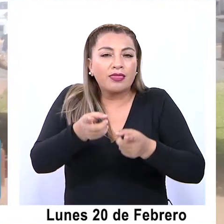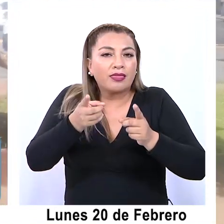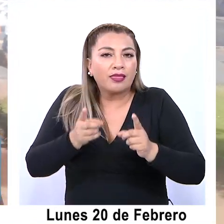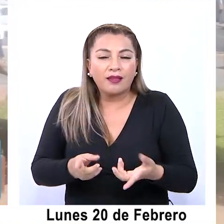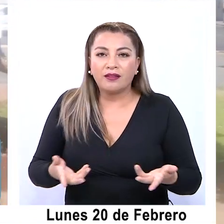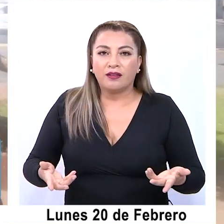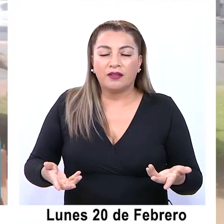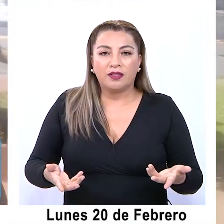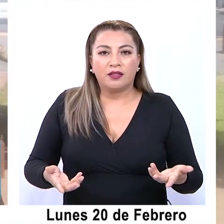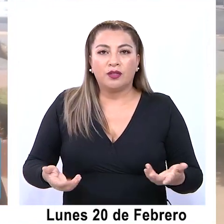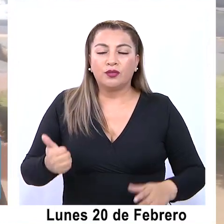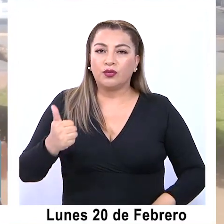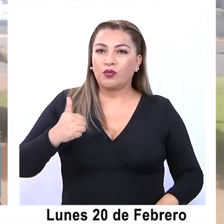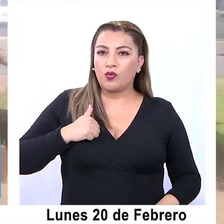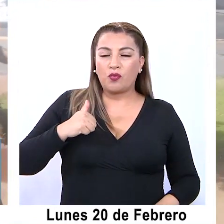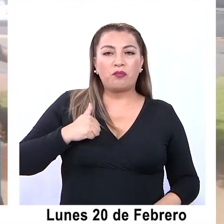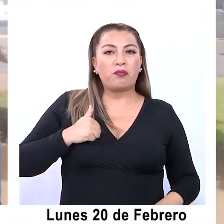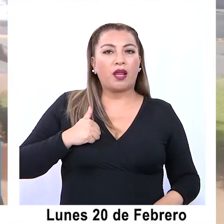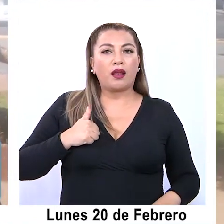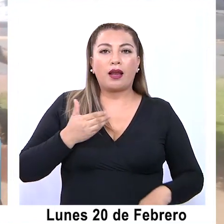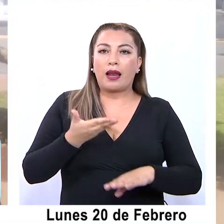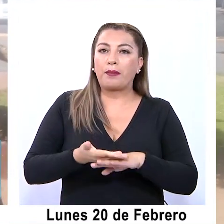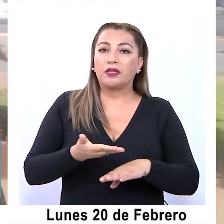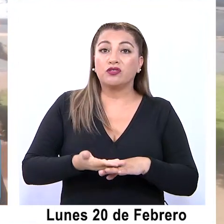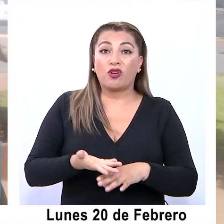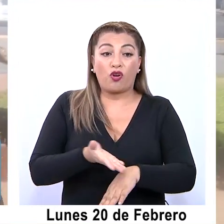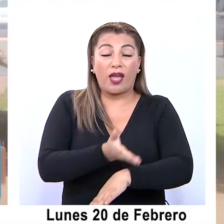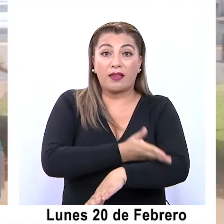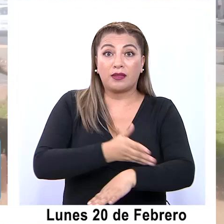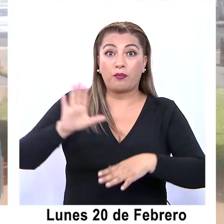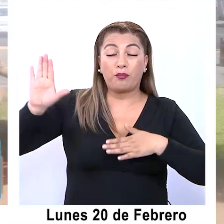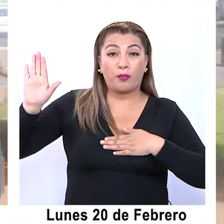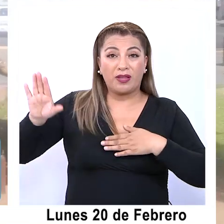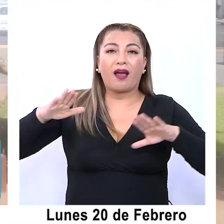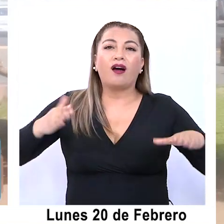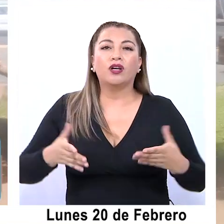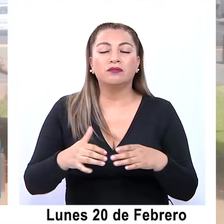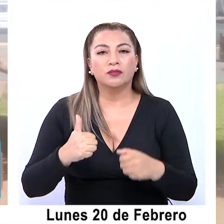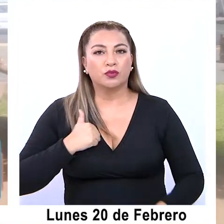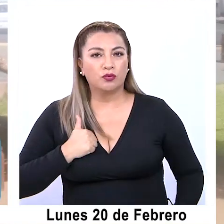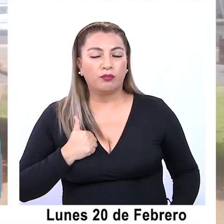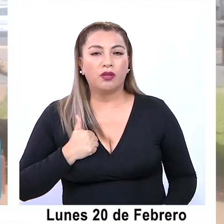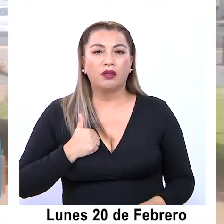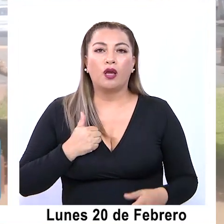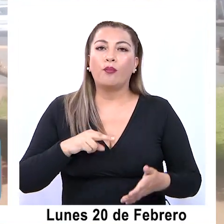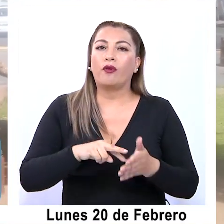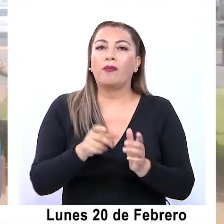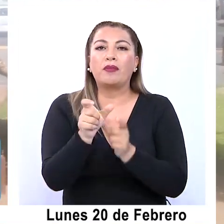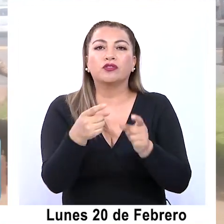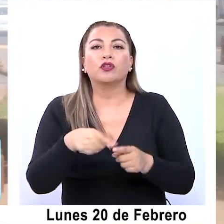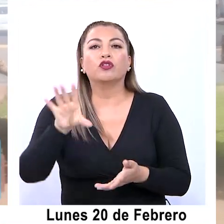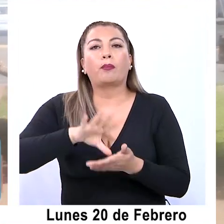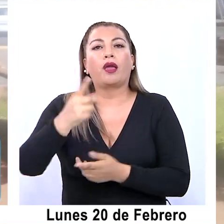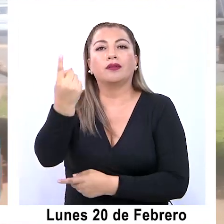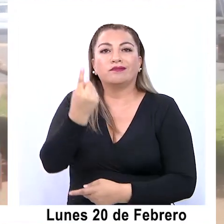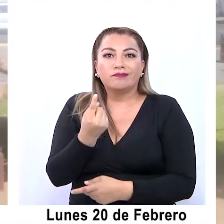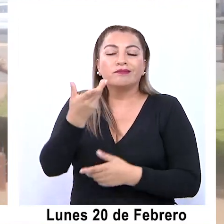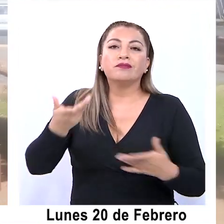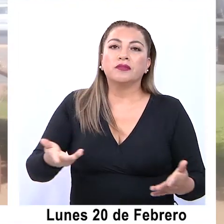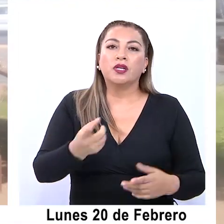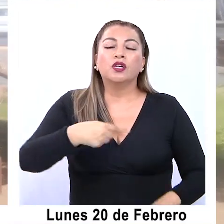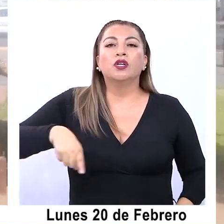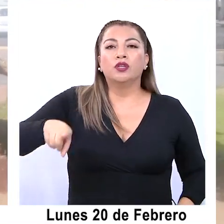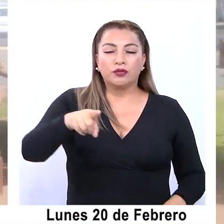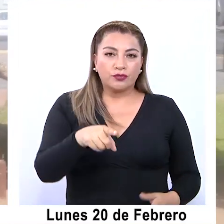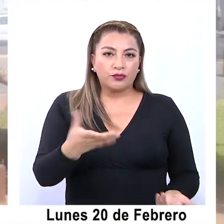cumplir esas demandas, esas promesas, fundamentalmente lo que tiene que ver con el problema de migración, en el sentido que nosotros